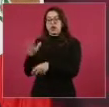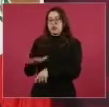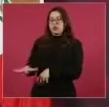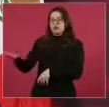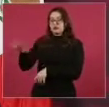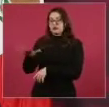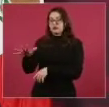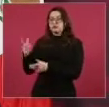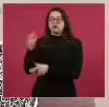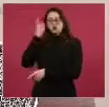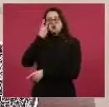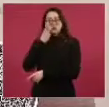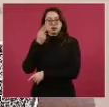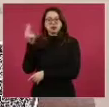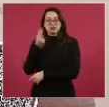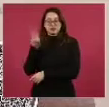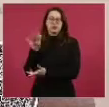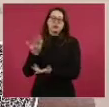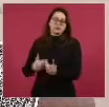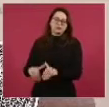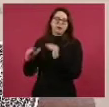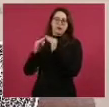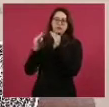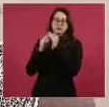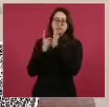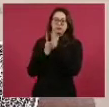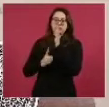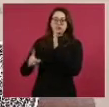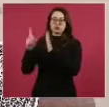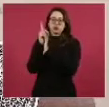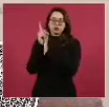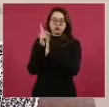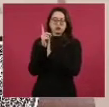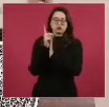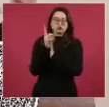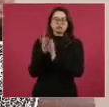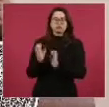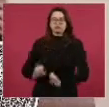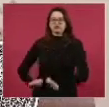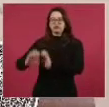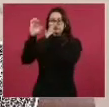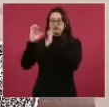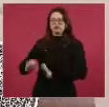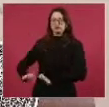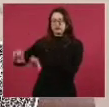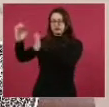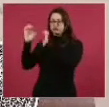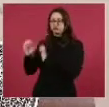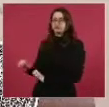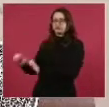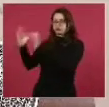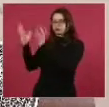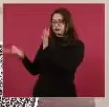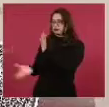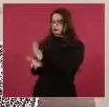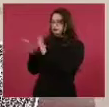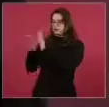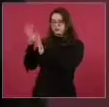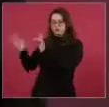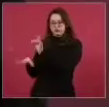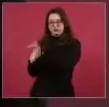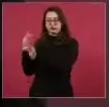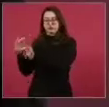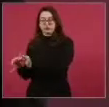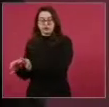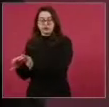y vamos a estar en